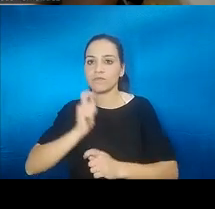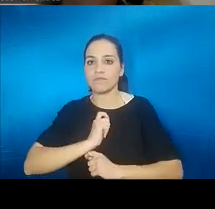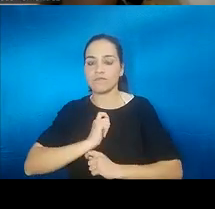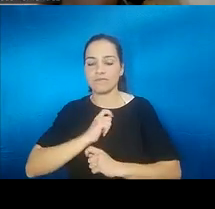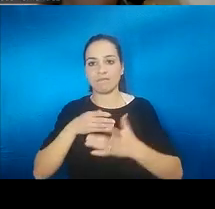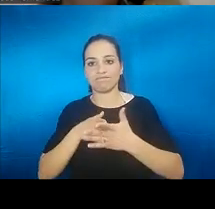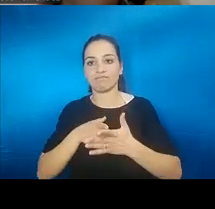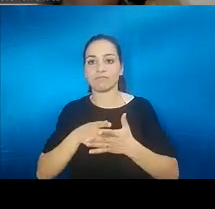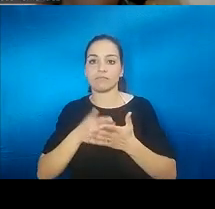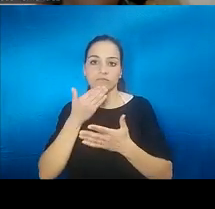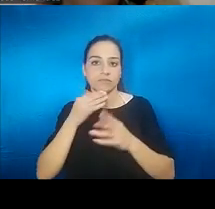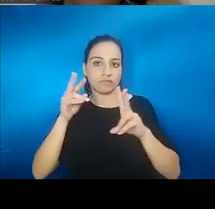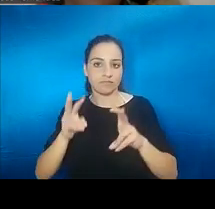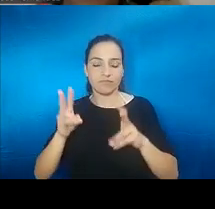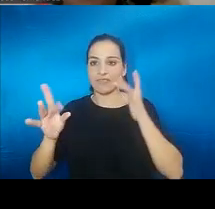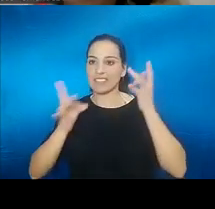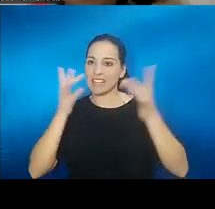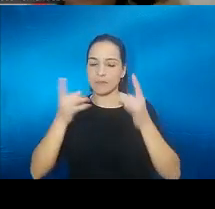de entrar en dinámicas comparativas